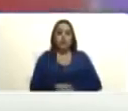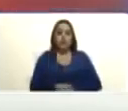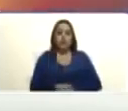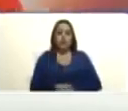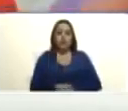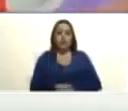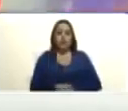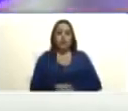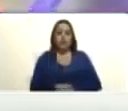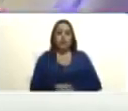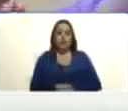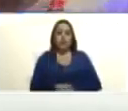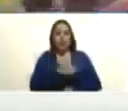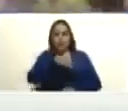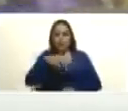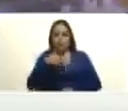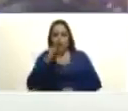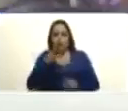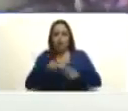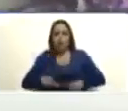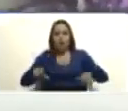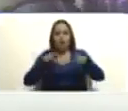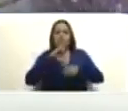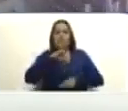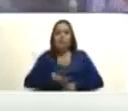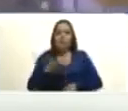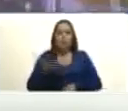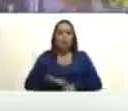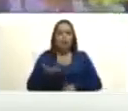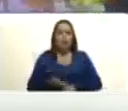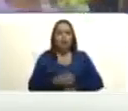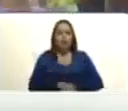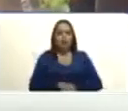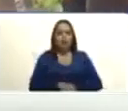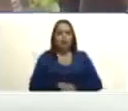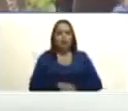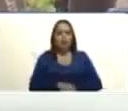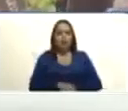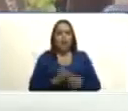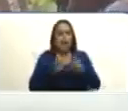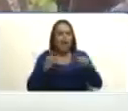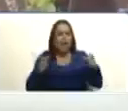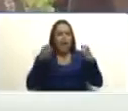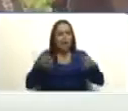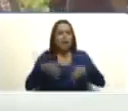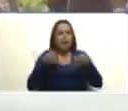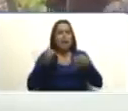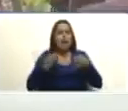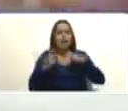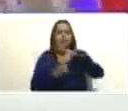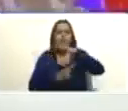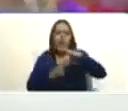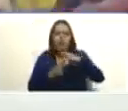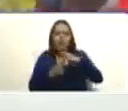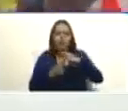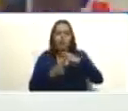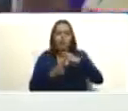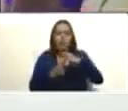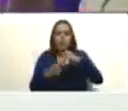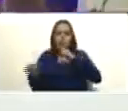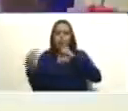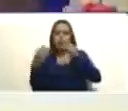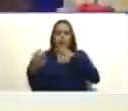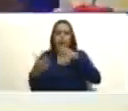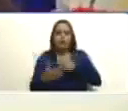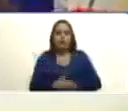estábamos en esos espacios históricos por lo general siempre recibimos los resultados electorales en